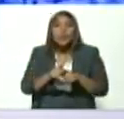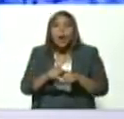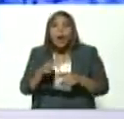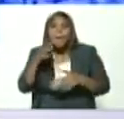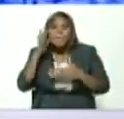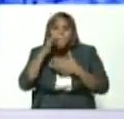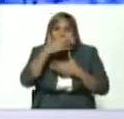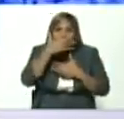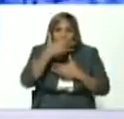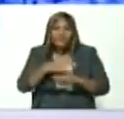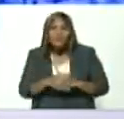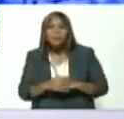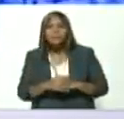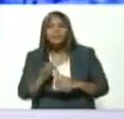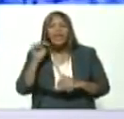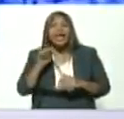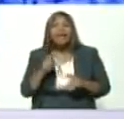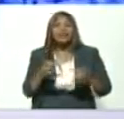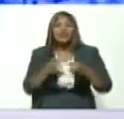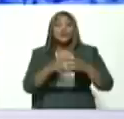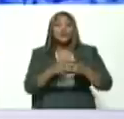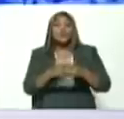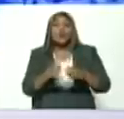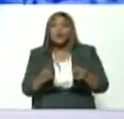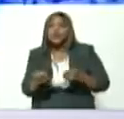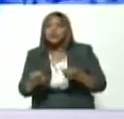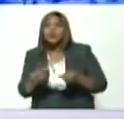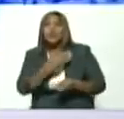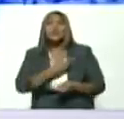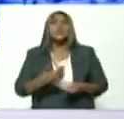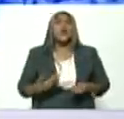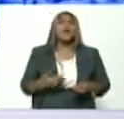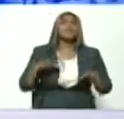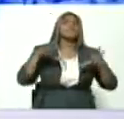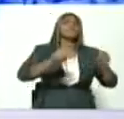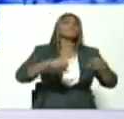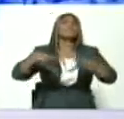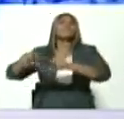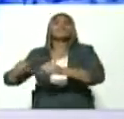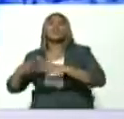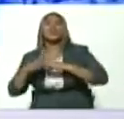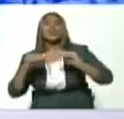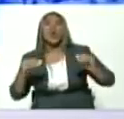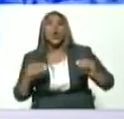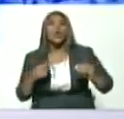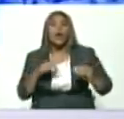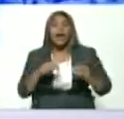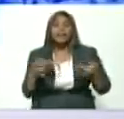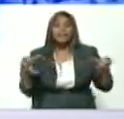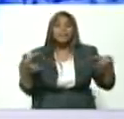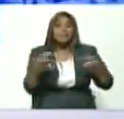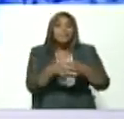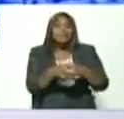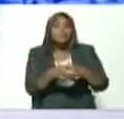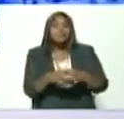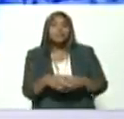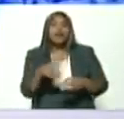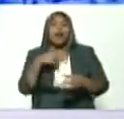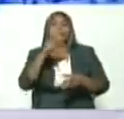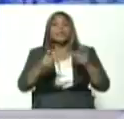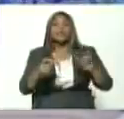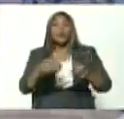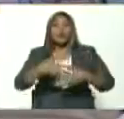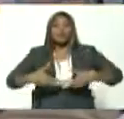de unas élites mediáticas de los dueños de los medios se hace una componenda entre los ricos